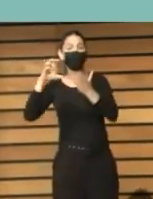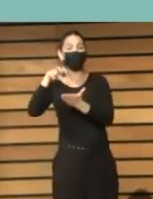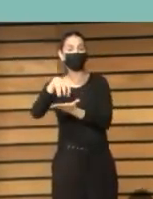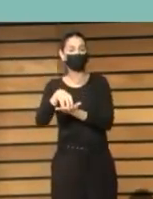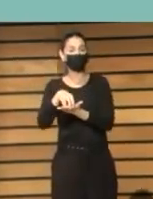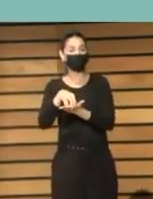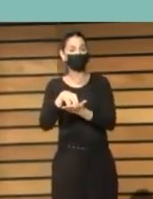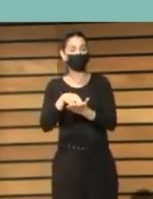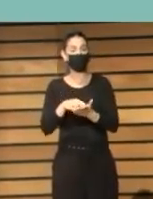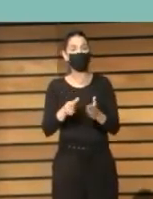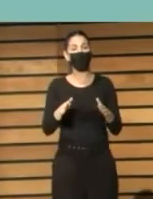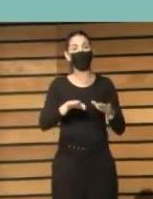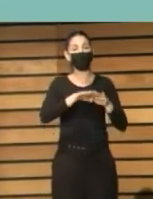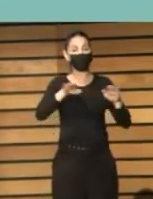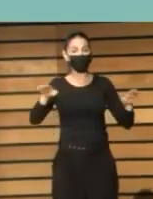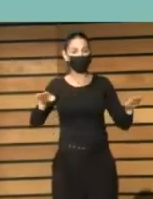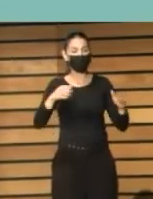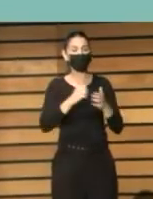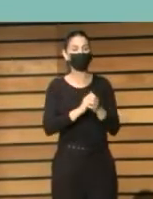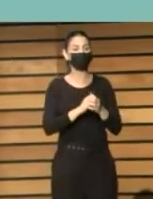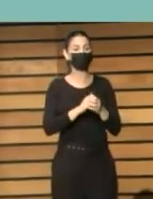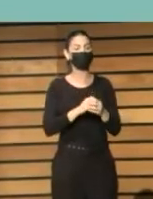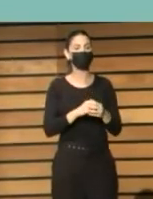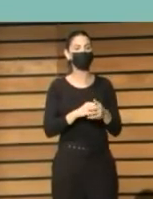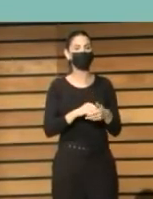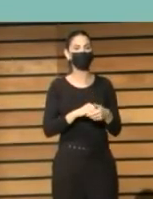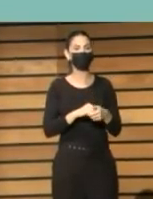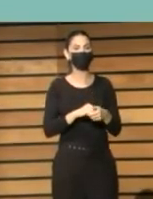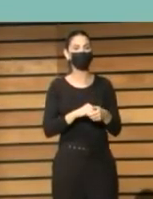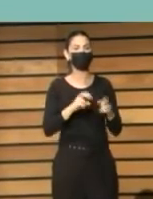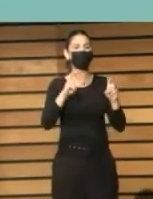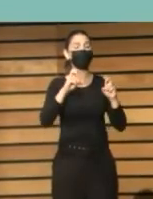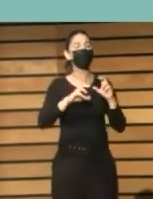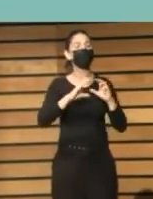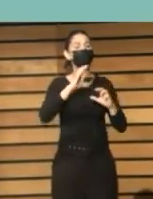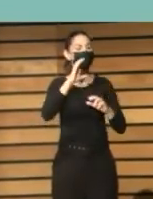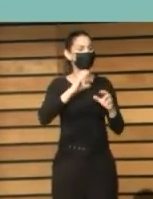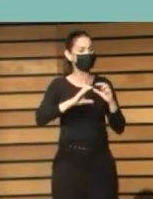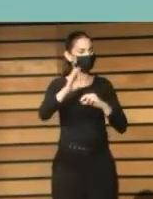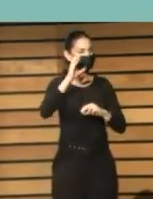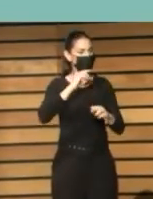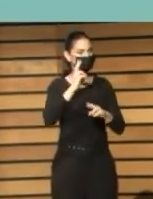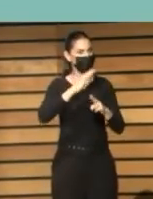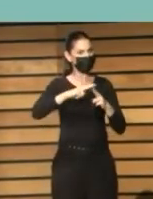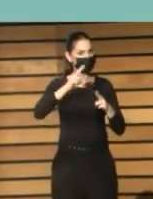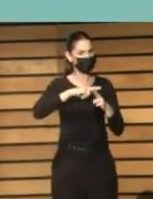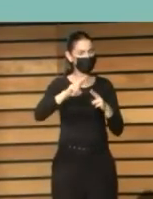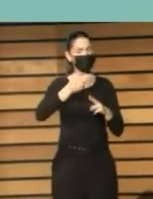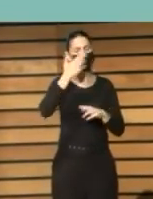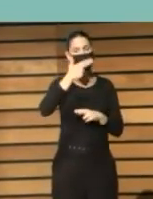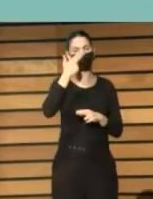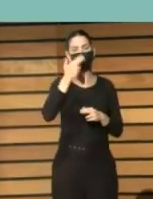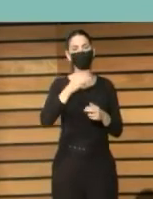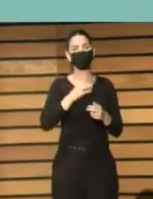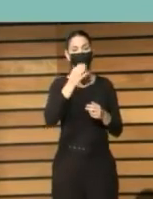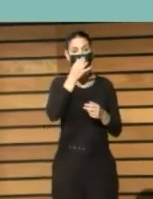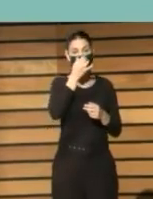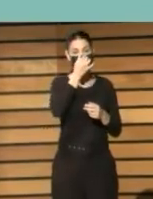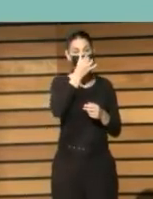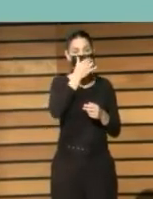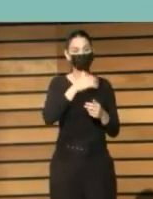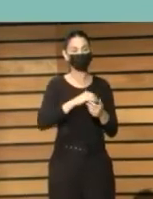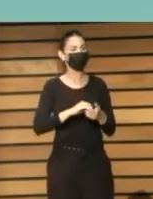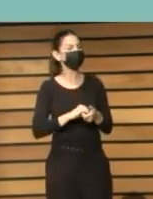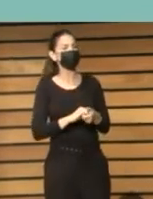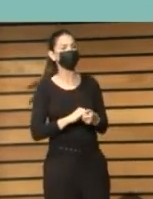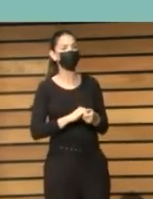atajar el nivel estatal en cuanto a incidencia política y nos parece realmente muy interesante Ahí hay de Eblida hay